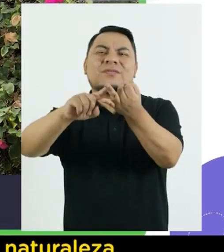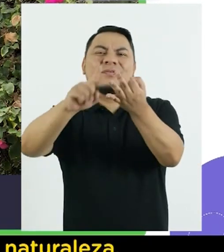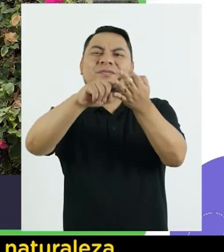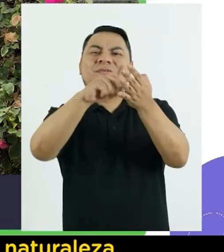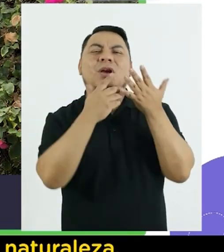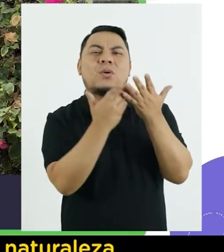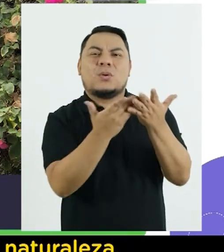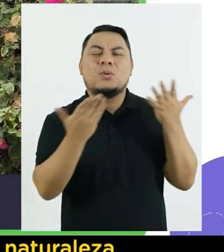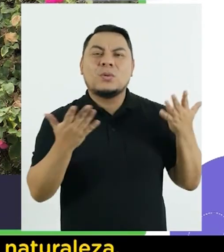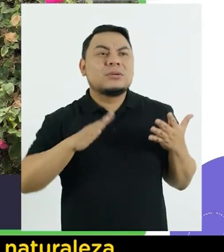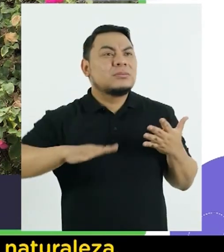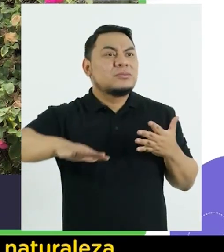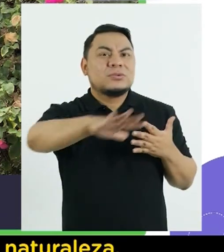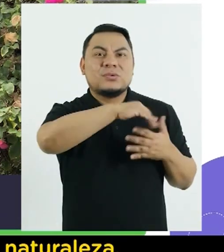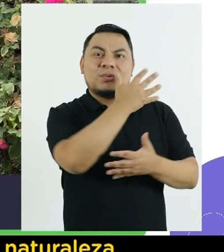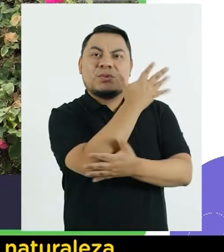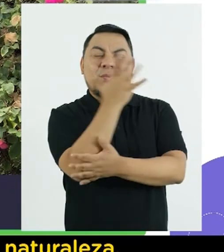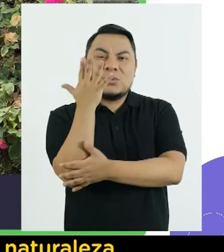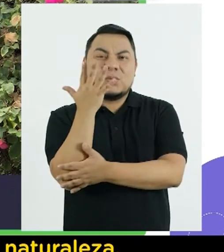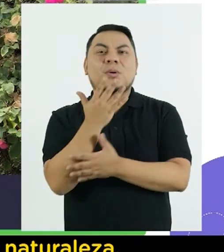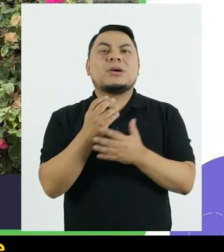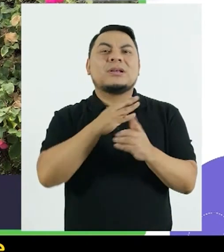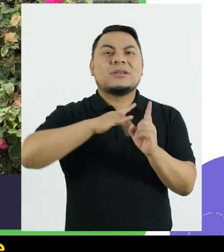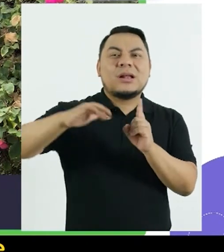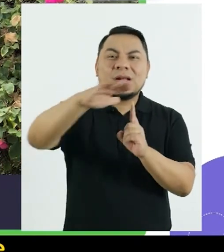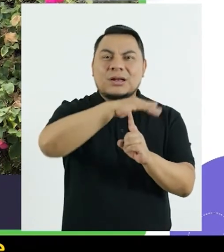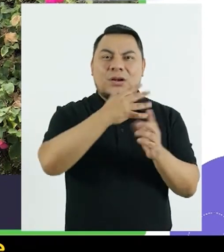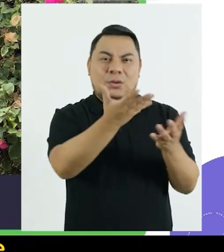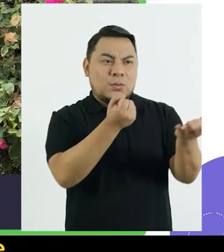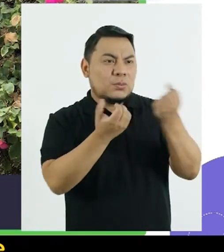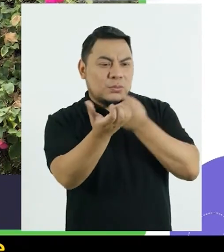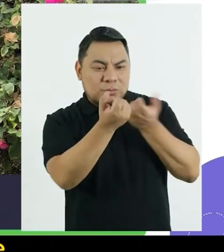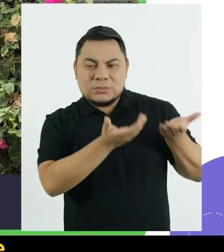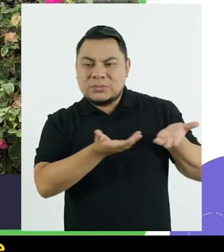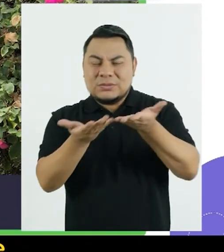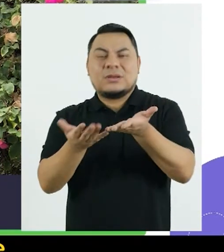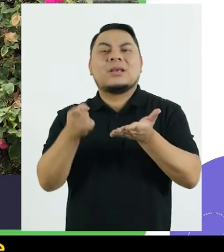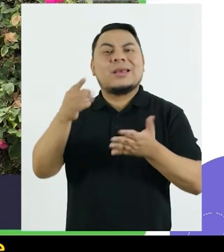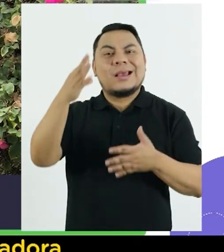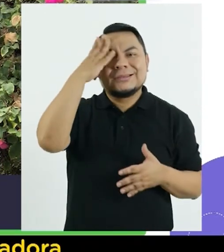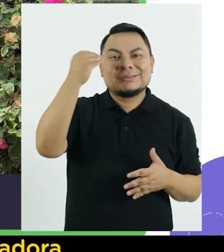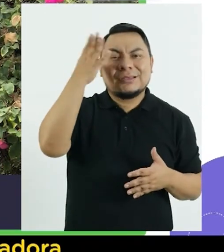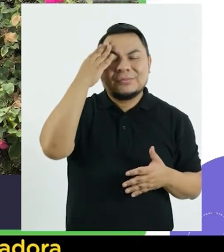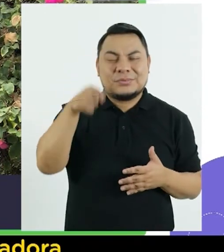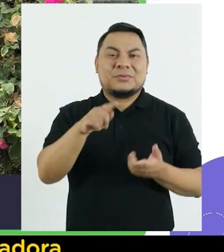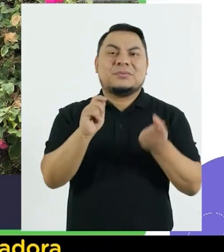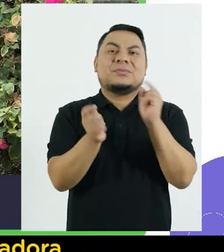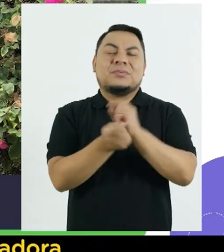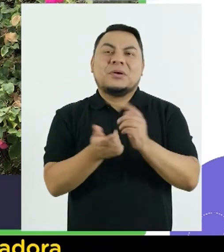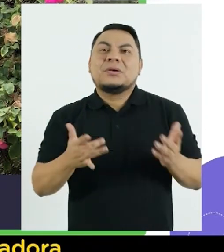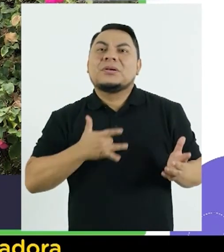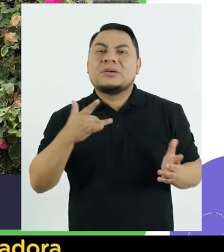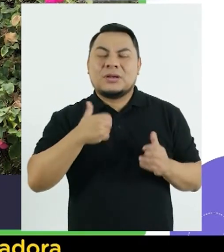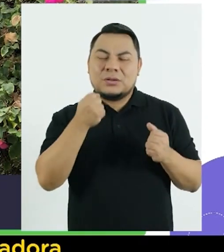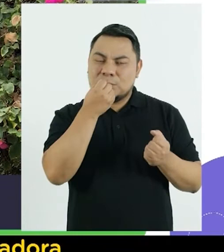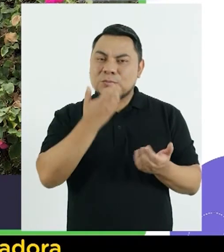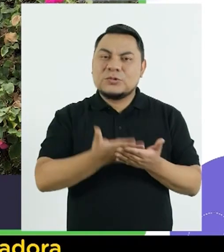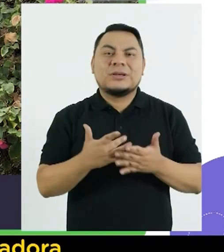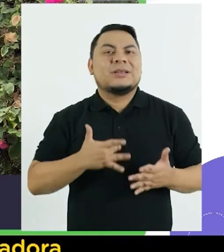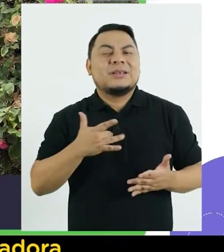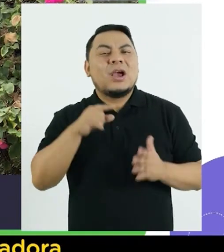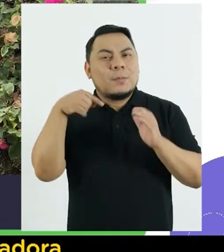Hay una infinidad de materiales dentro de naturaleza, recursos que pueden convertirse en una experiencia totalmente